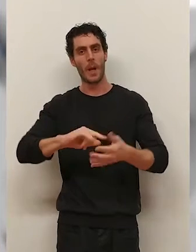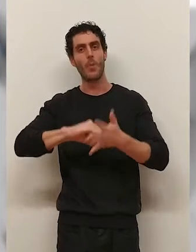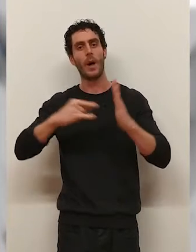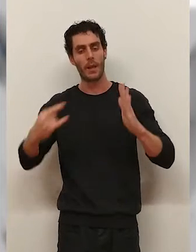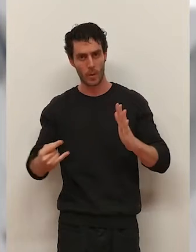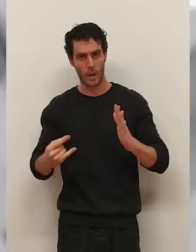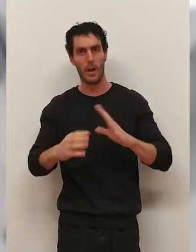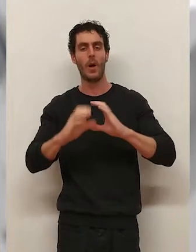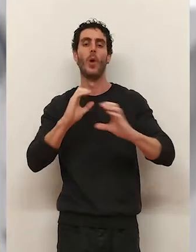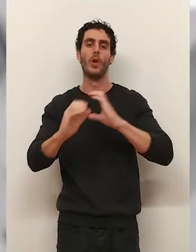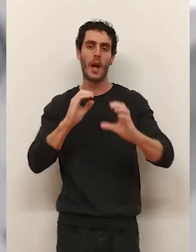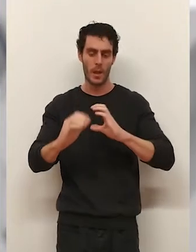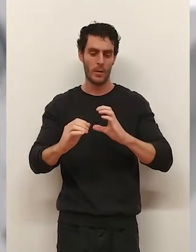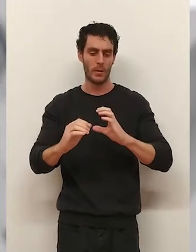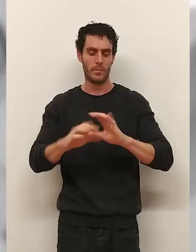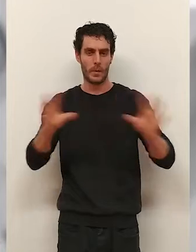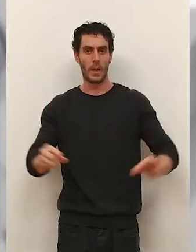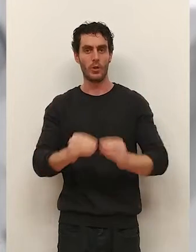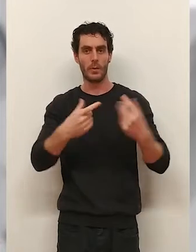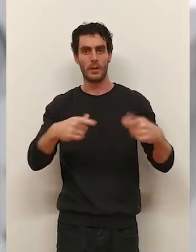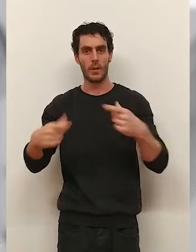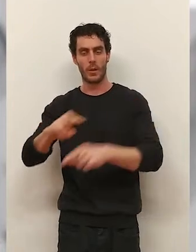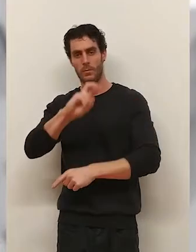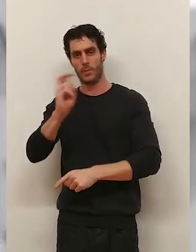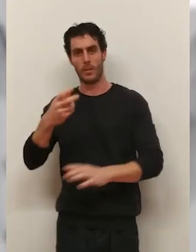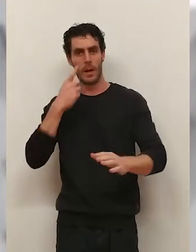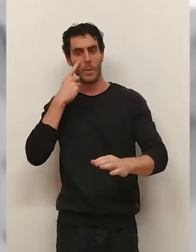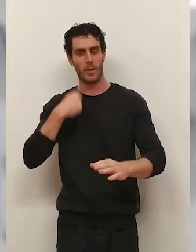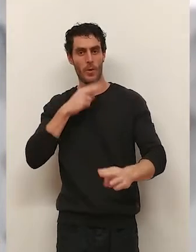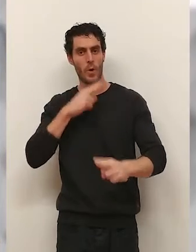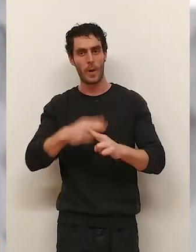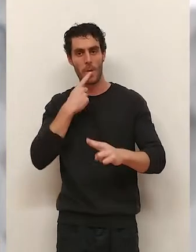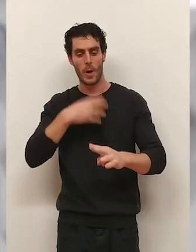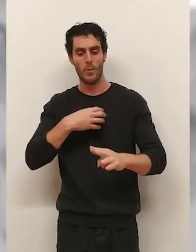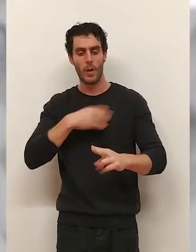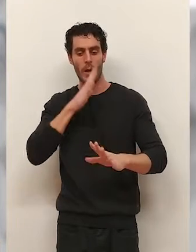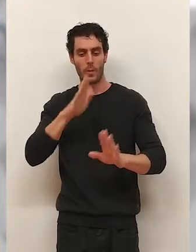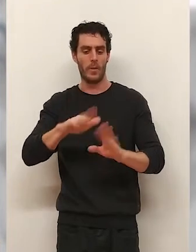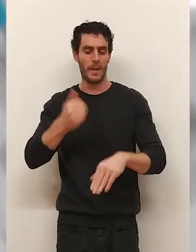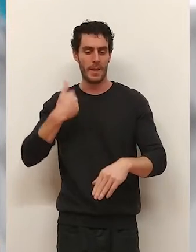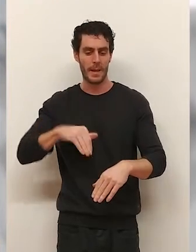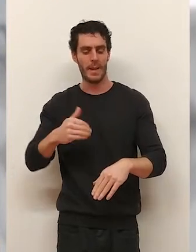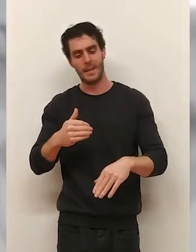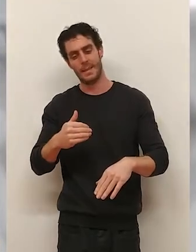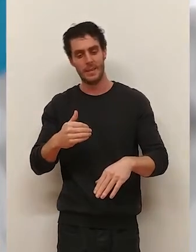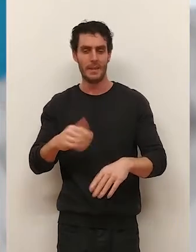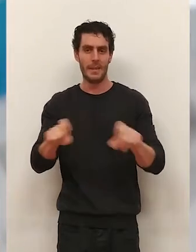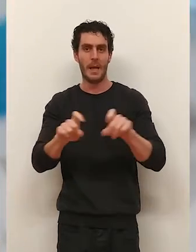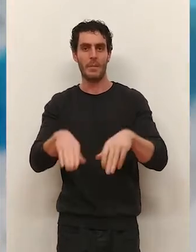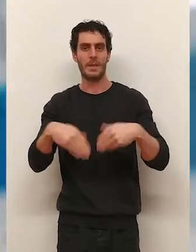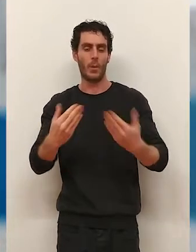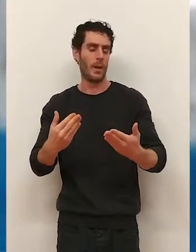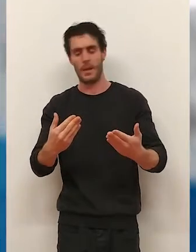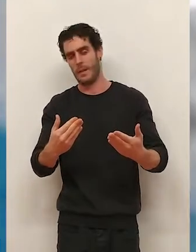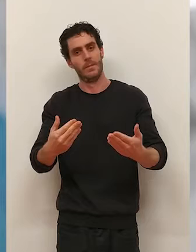de las nuevas tecnologías, de la comunicación, en definitiva de varios sectores, pero tampoco puedo anunciar porque si no pueden ver ustedes ya qué empresas son